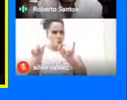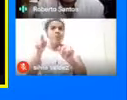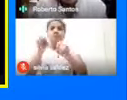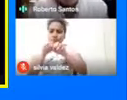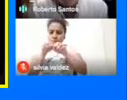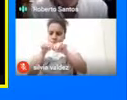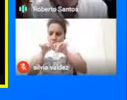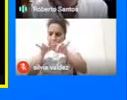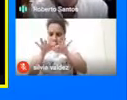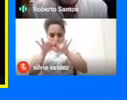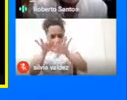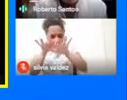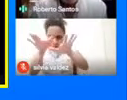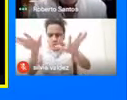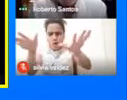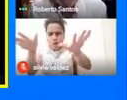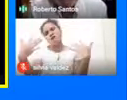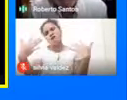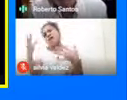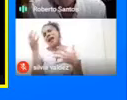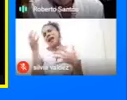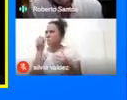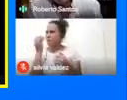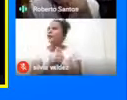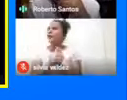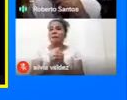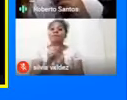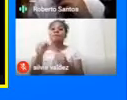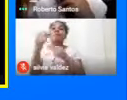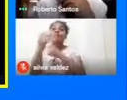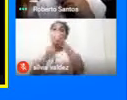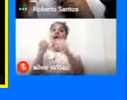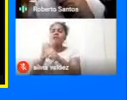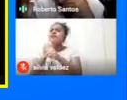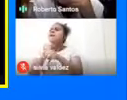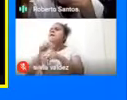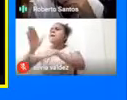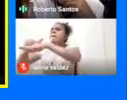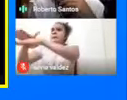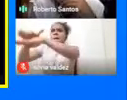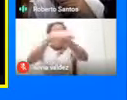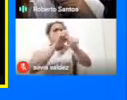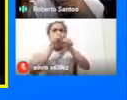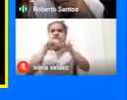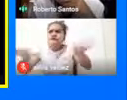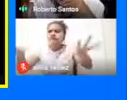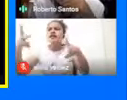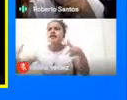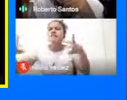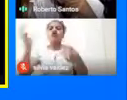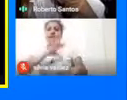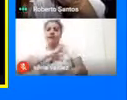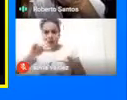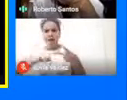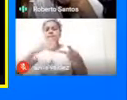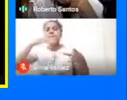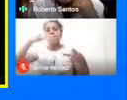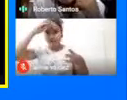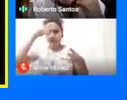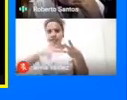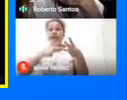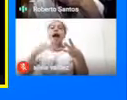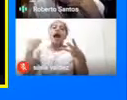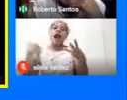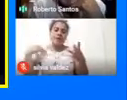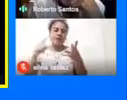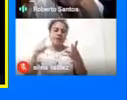Expandiendo De una manera Maravillosa Y este año Se convocaron Caminatas En Cali En Medellín En Armenia